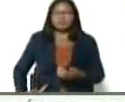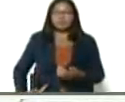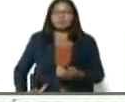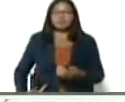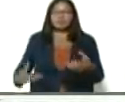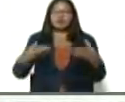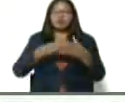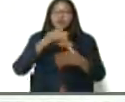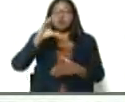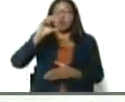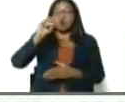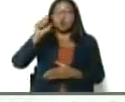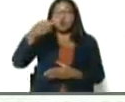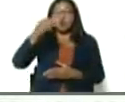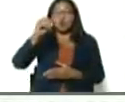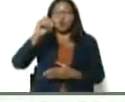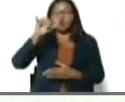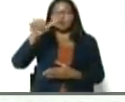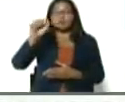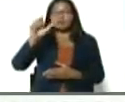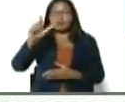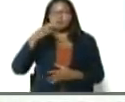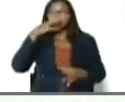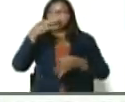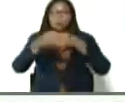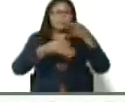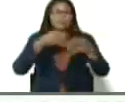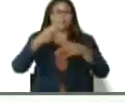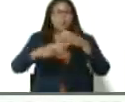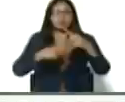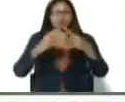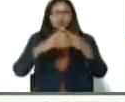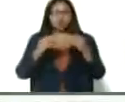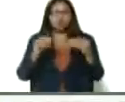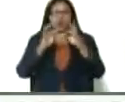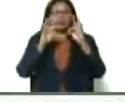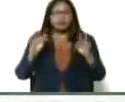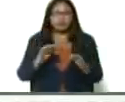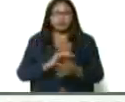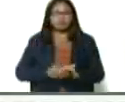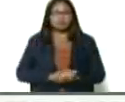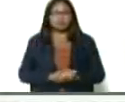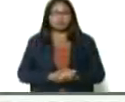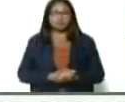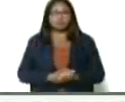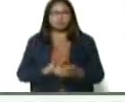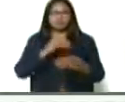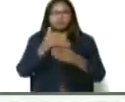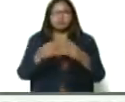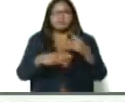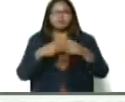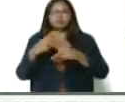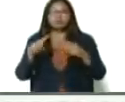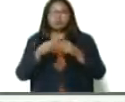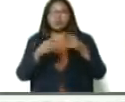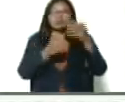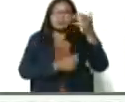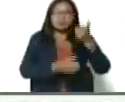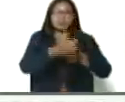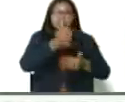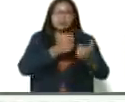nos explique, nos dé su comentario, cómo ha sido, todo el proceso, instalación, de esta planta, procesadora de leche,